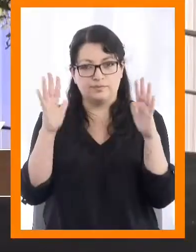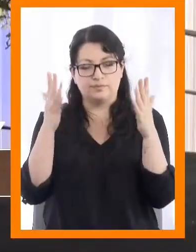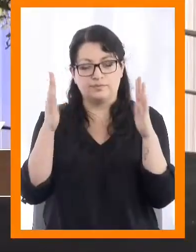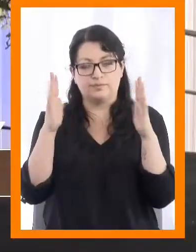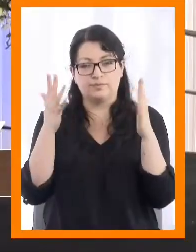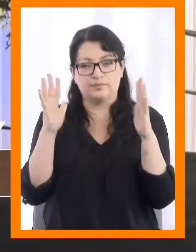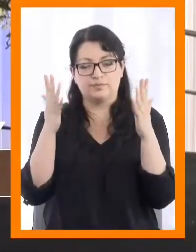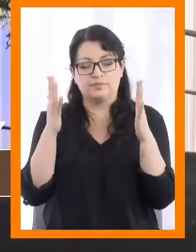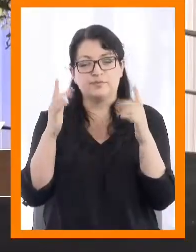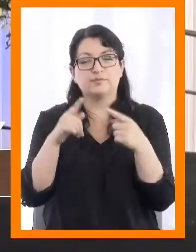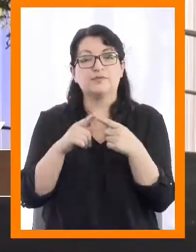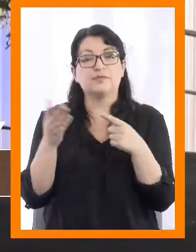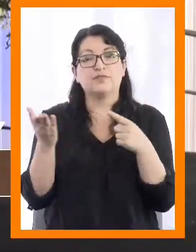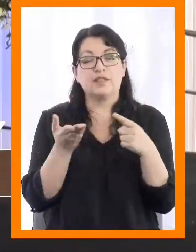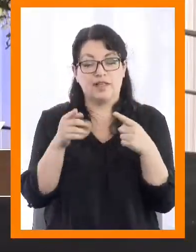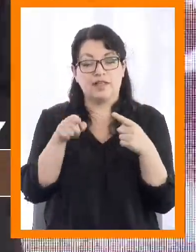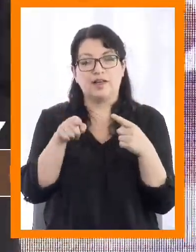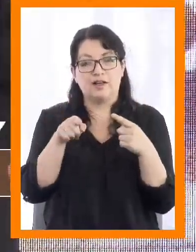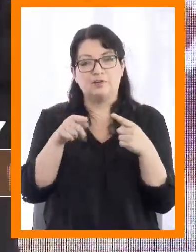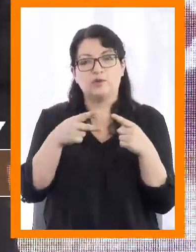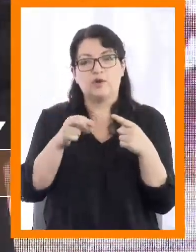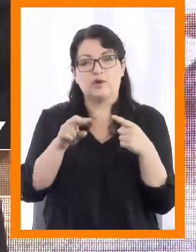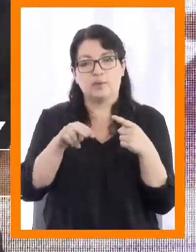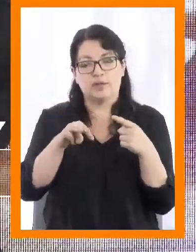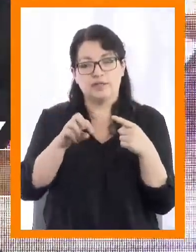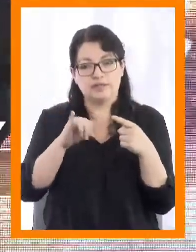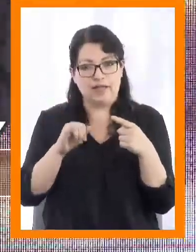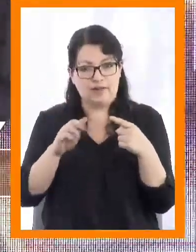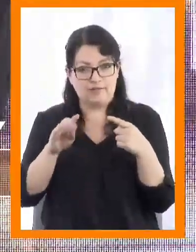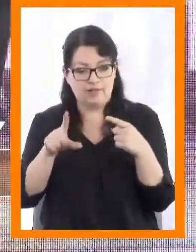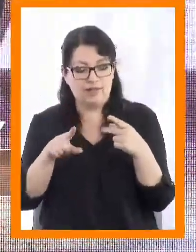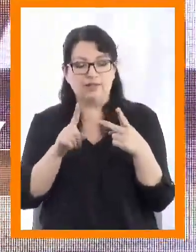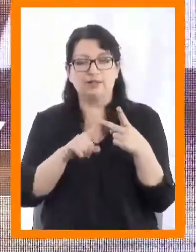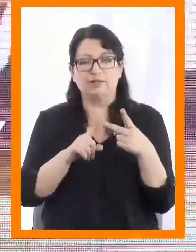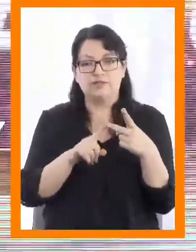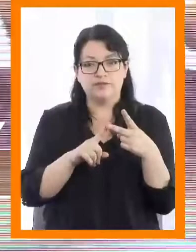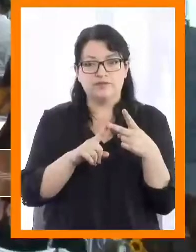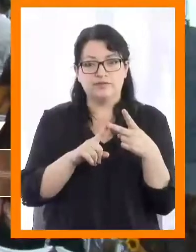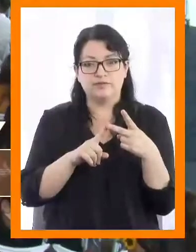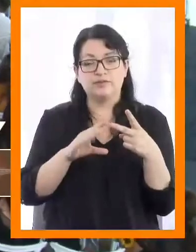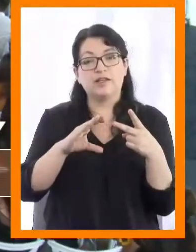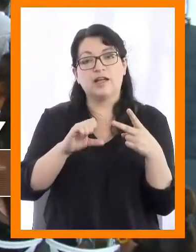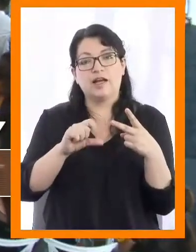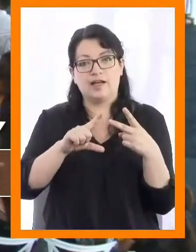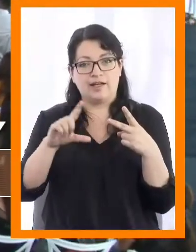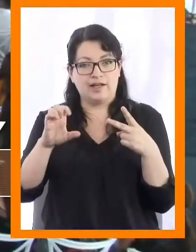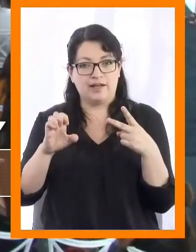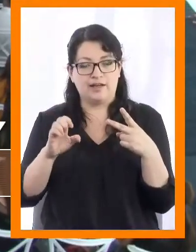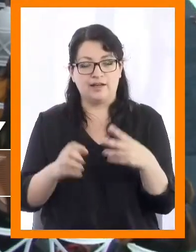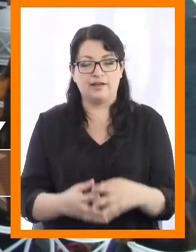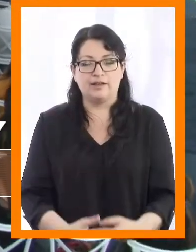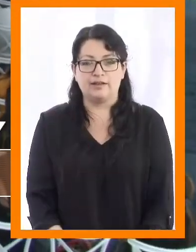Yassna Calderón Ormazábal, Emily Alexa Calle López.